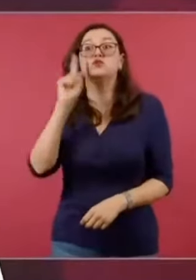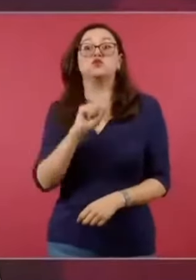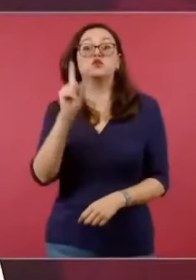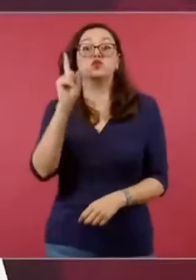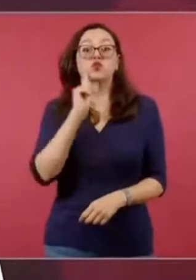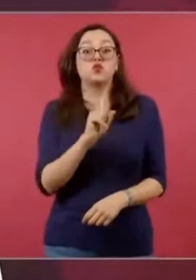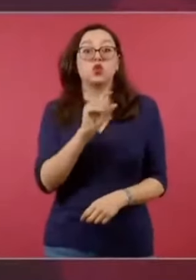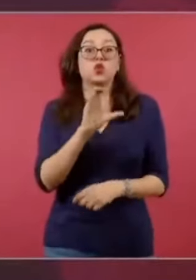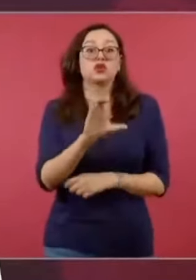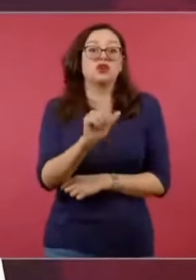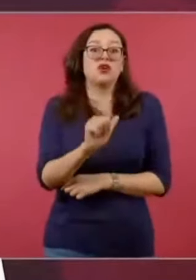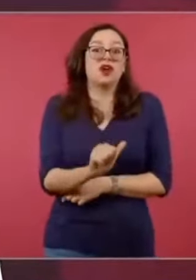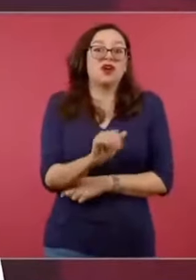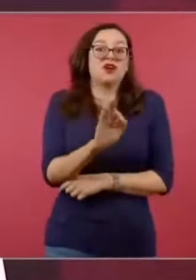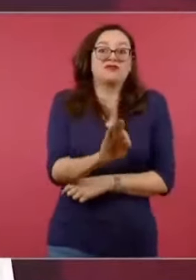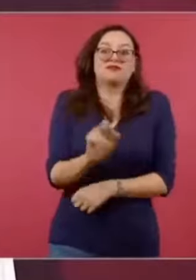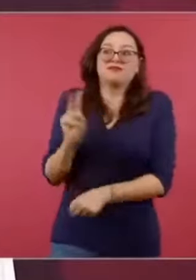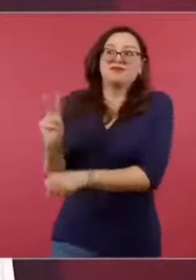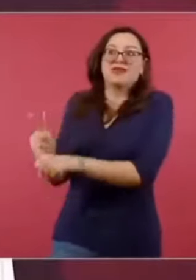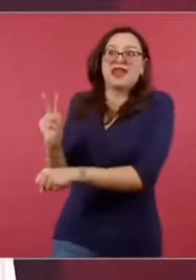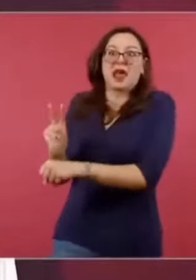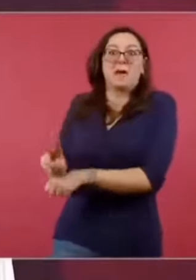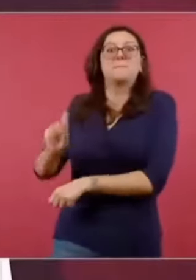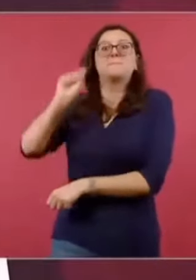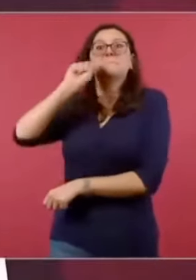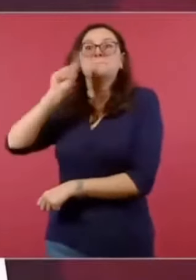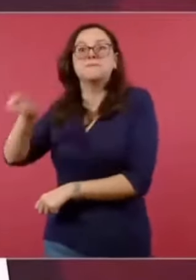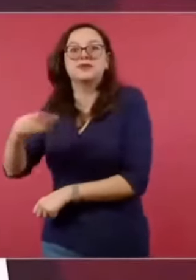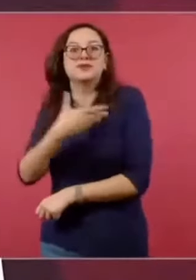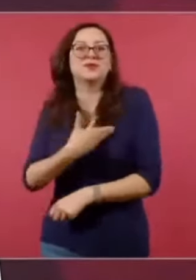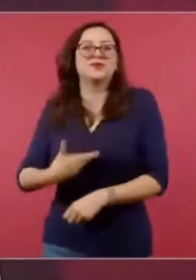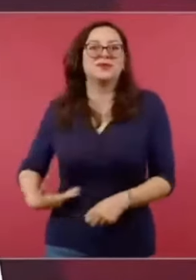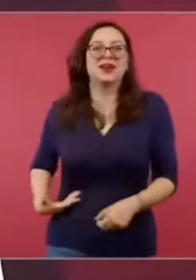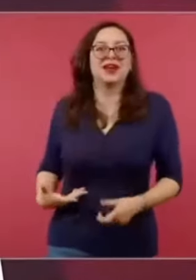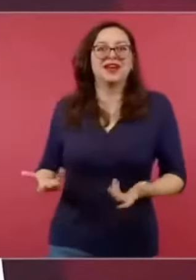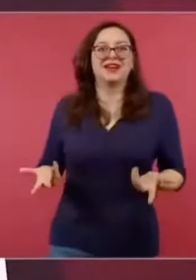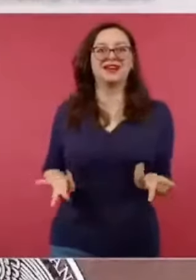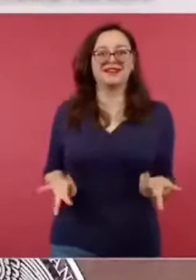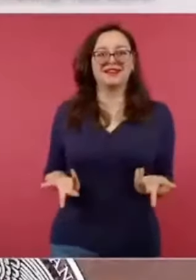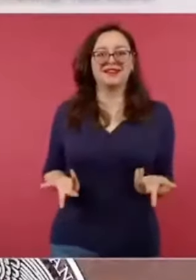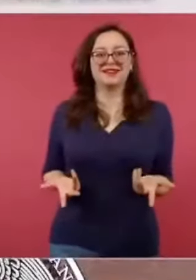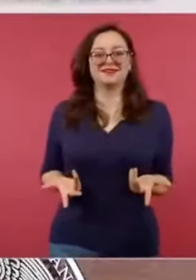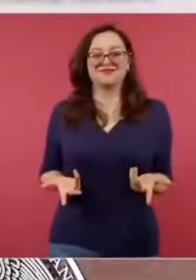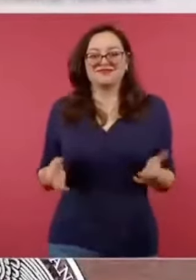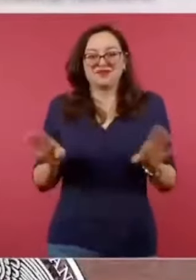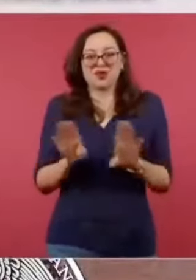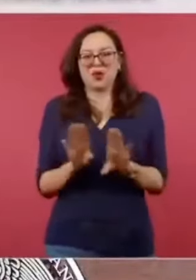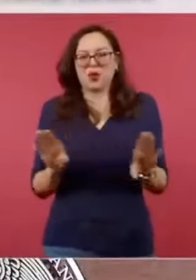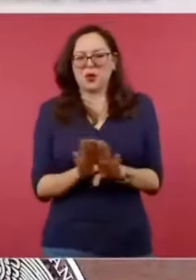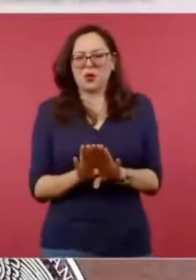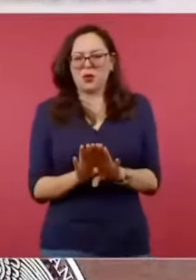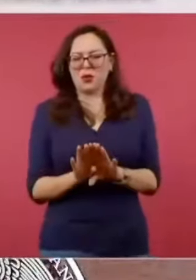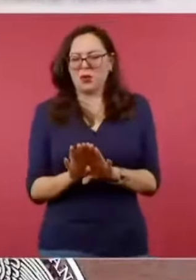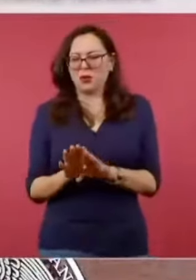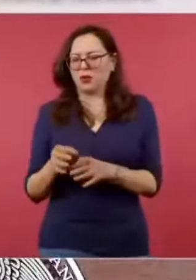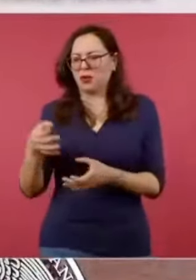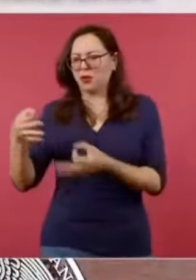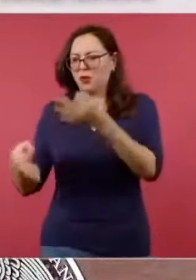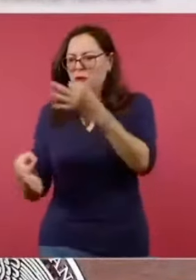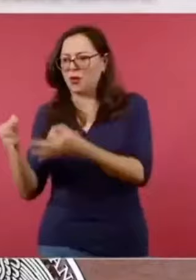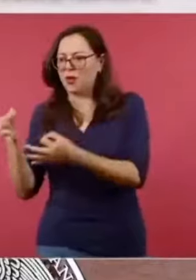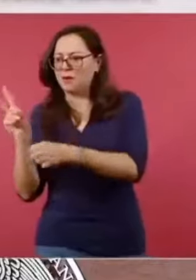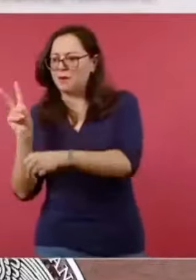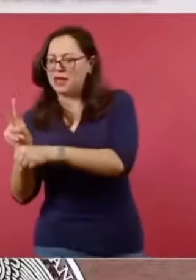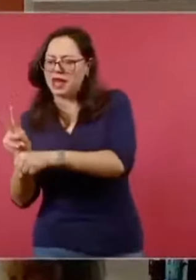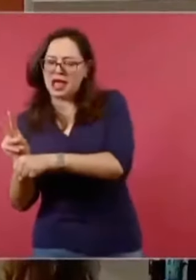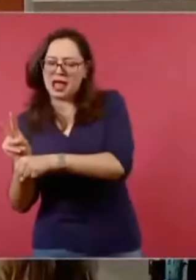el Consejo de la Judicatura Federal, la presidenta de la Corte. Entonces, pues esto es inoperante y eso son juez